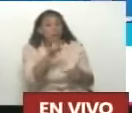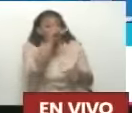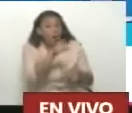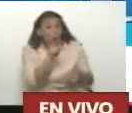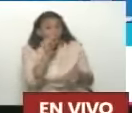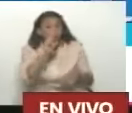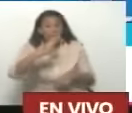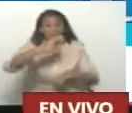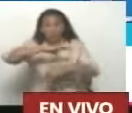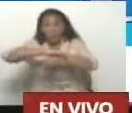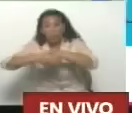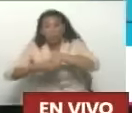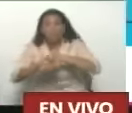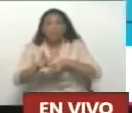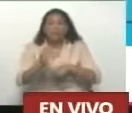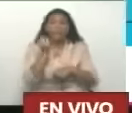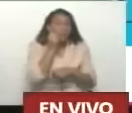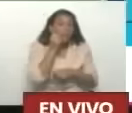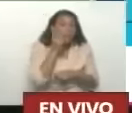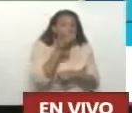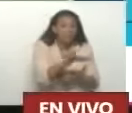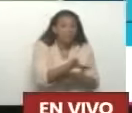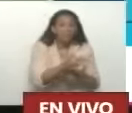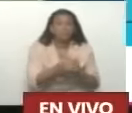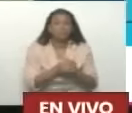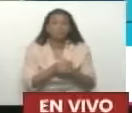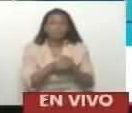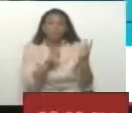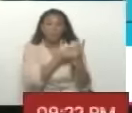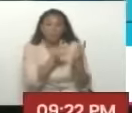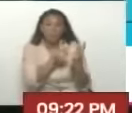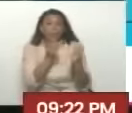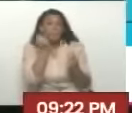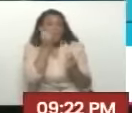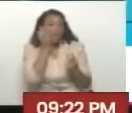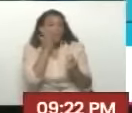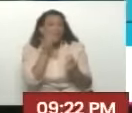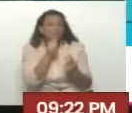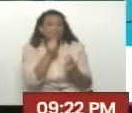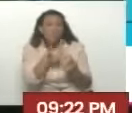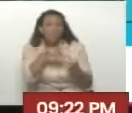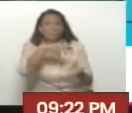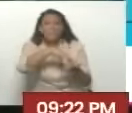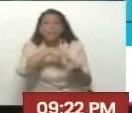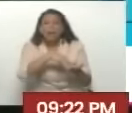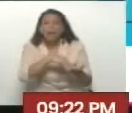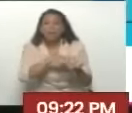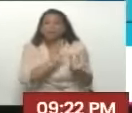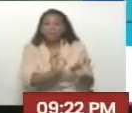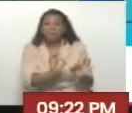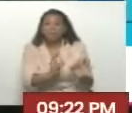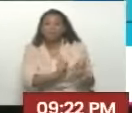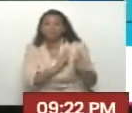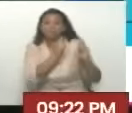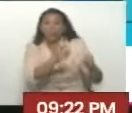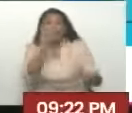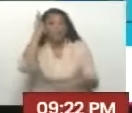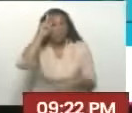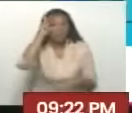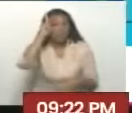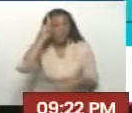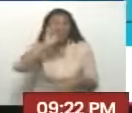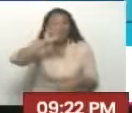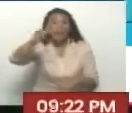Rodríguez, gracias a la madrina, la madrina del Estado Miranda, puse a la profesora